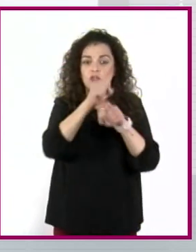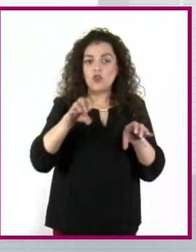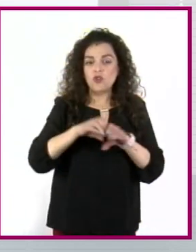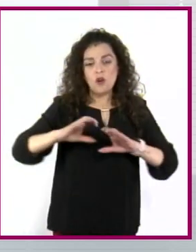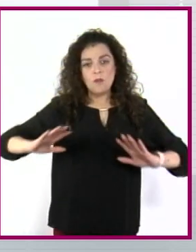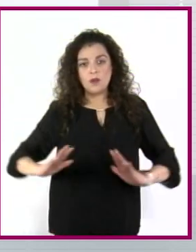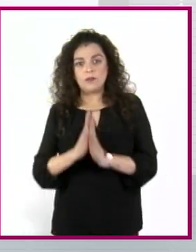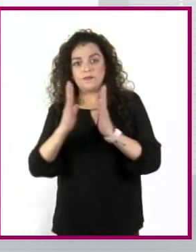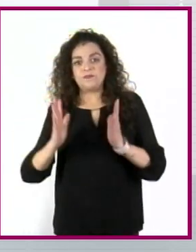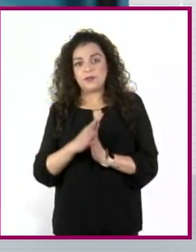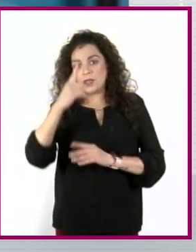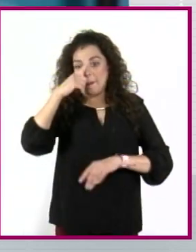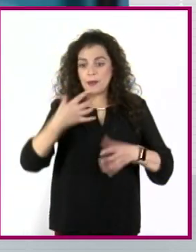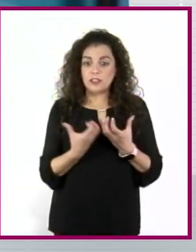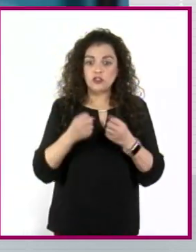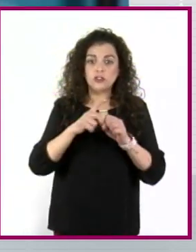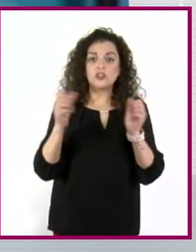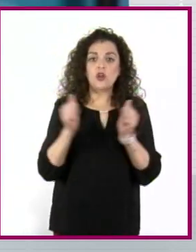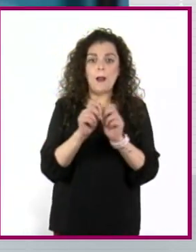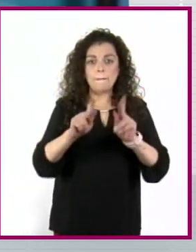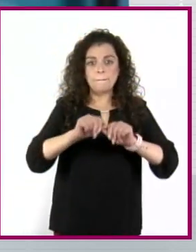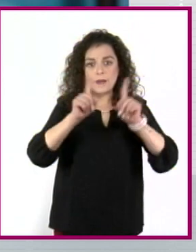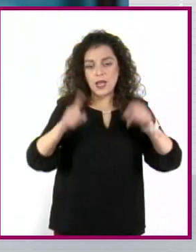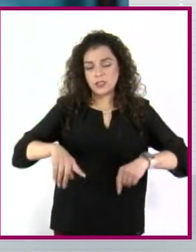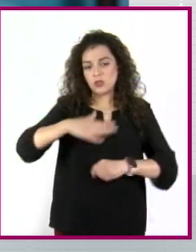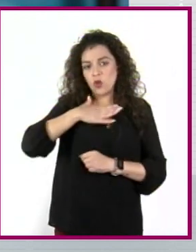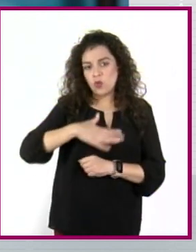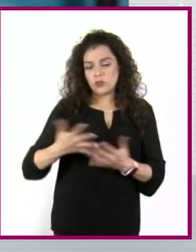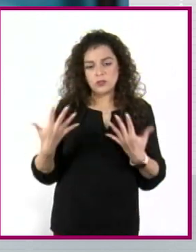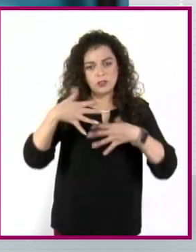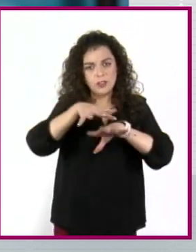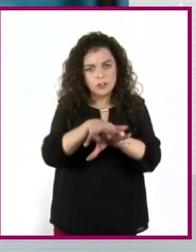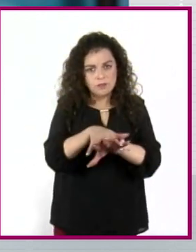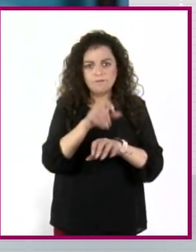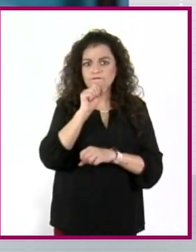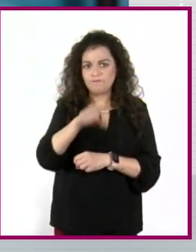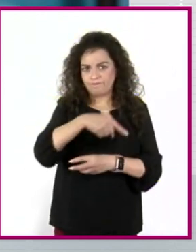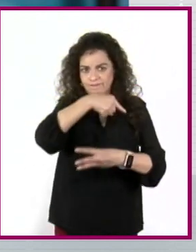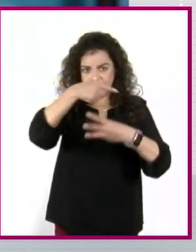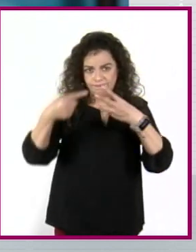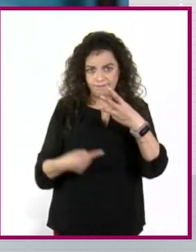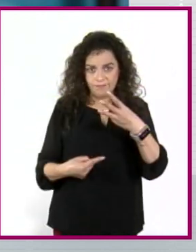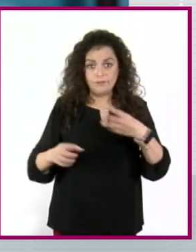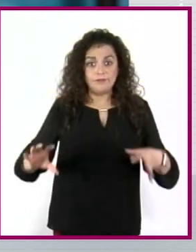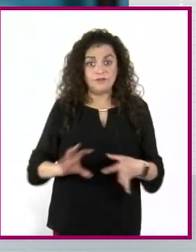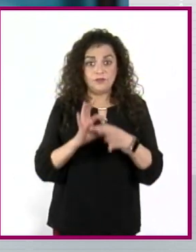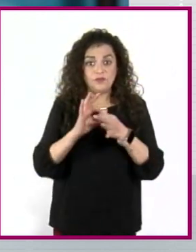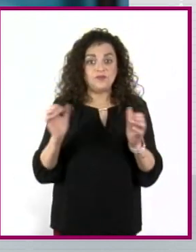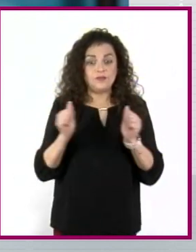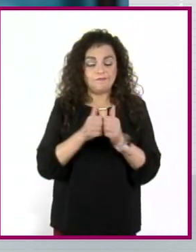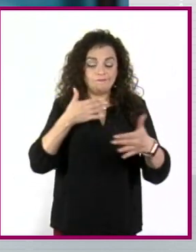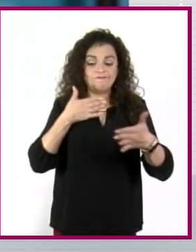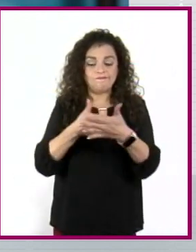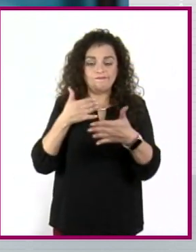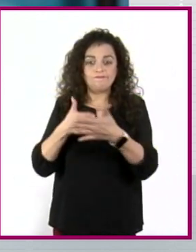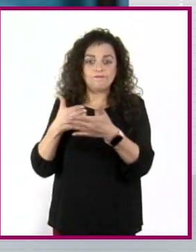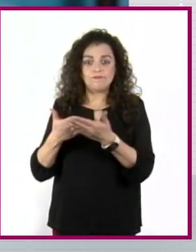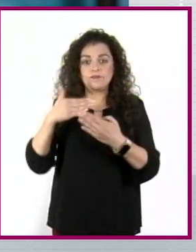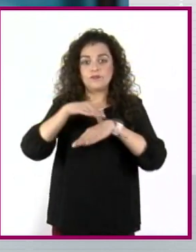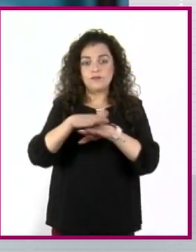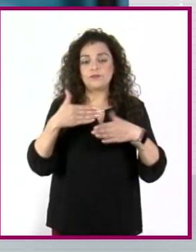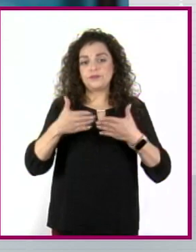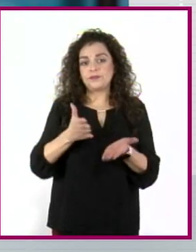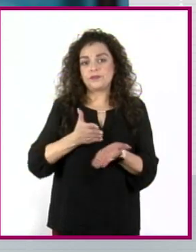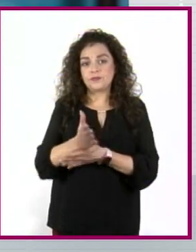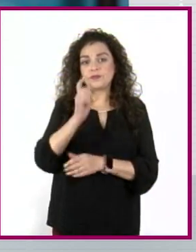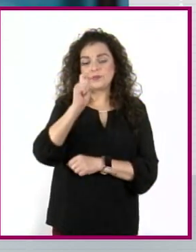construcción de sociedades pacíficas, justas e inclusivas. Dichos desafíos están vinculados a limitaciones respecto al acceso de los